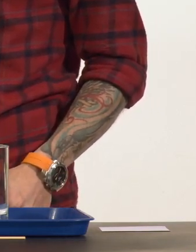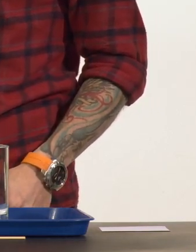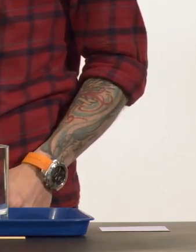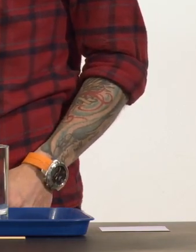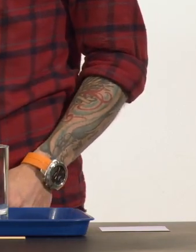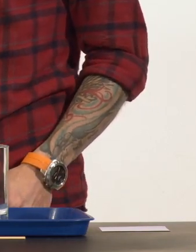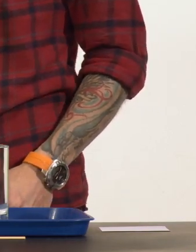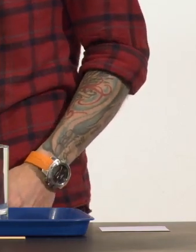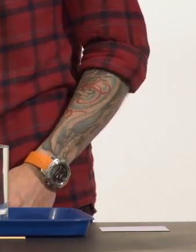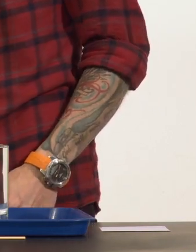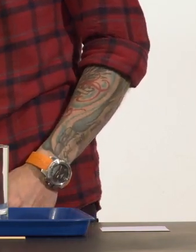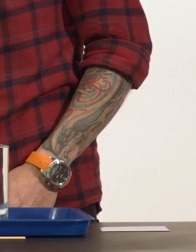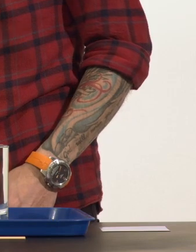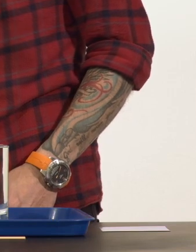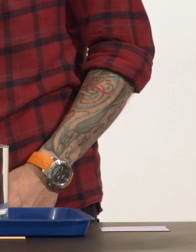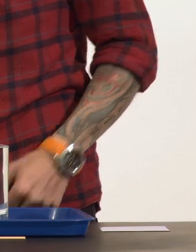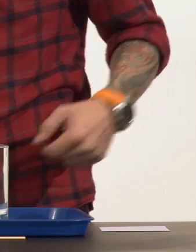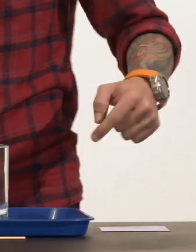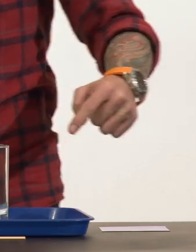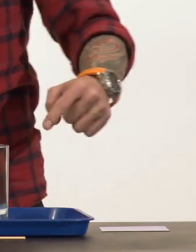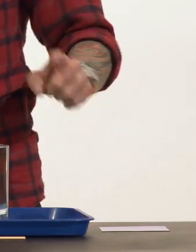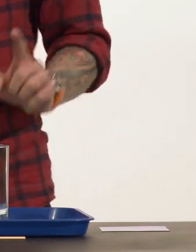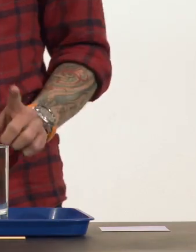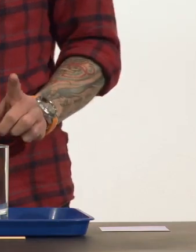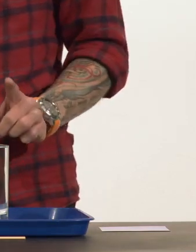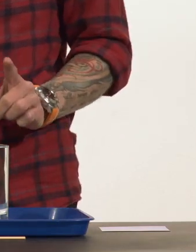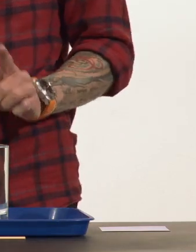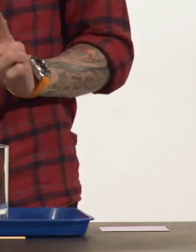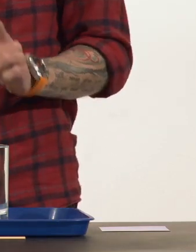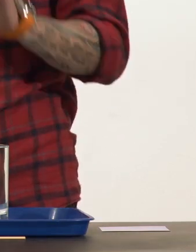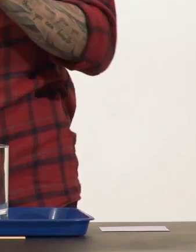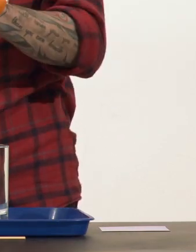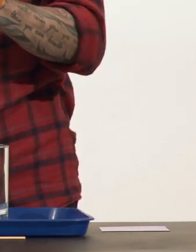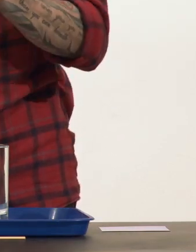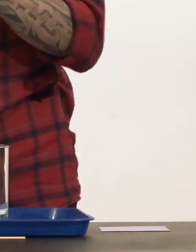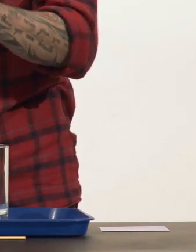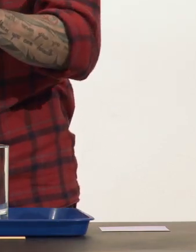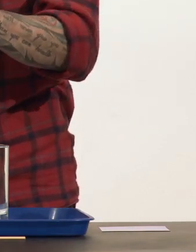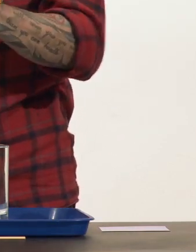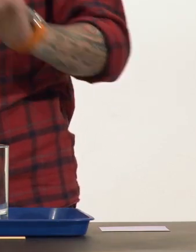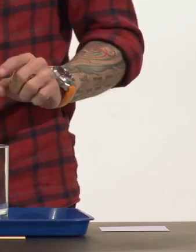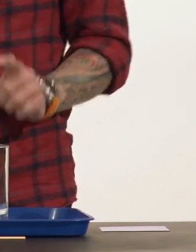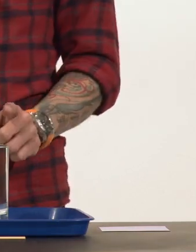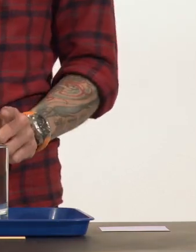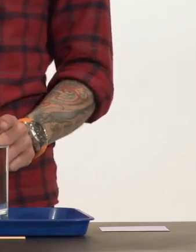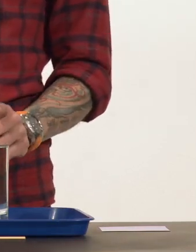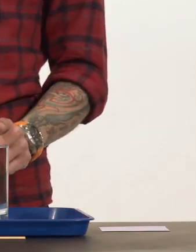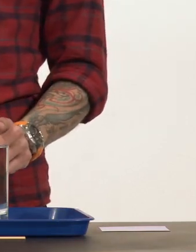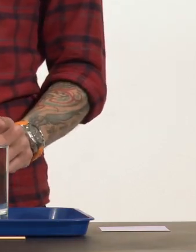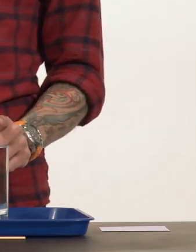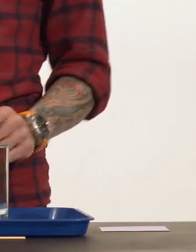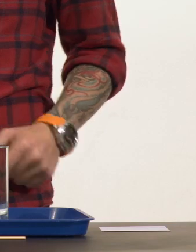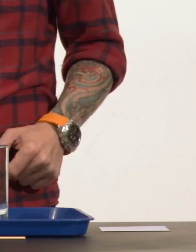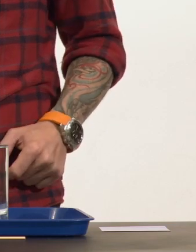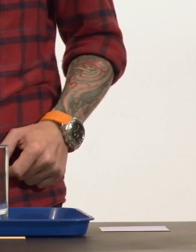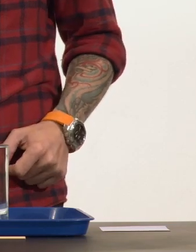caliente y del agua fría. Vamos a utilizar los siguientes materiales. Tenemos dos vasos que son iguales. El uno está lleno con agua caliente, el otro con agua